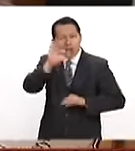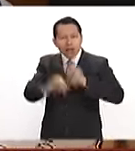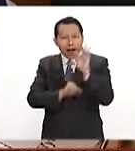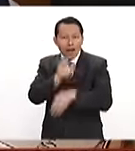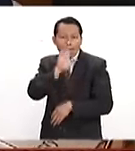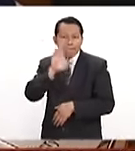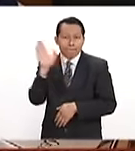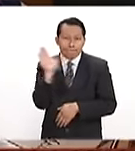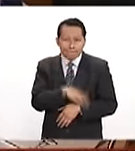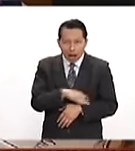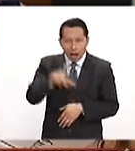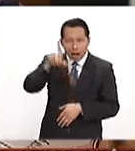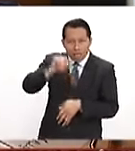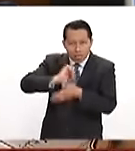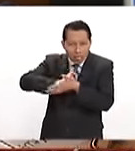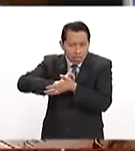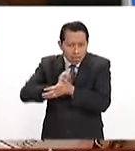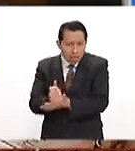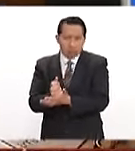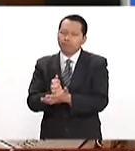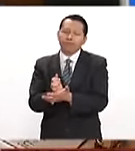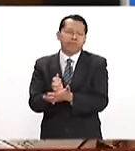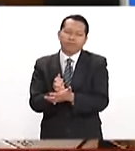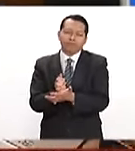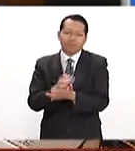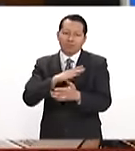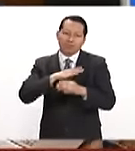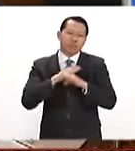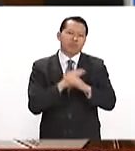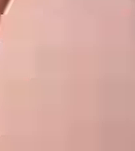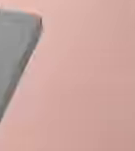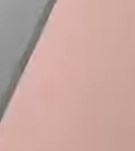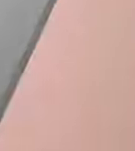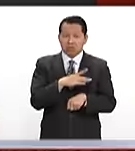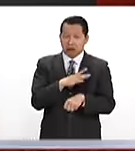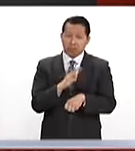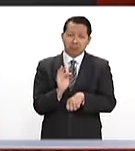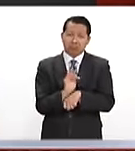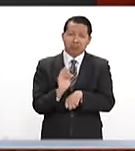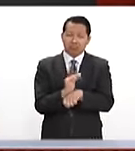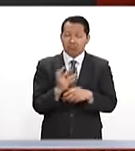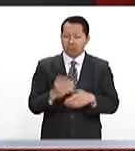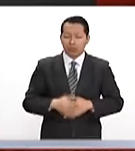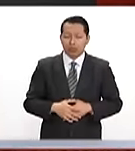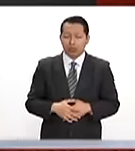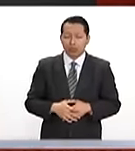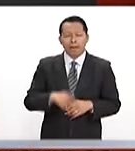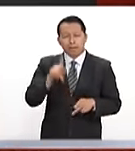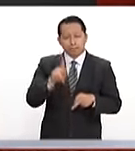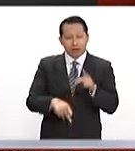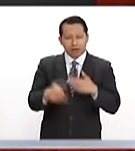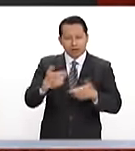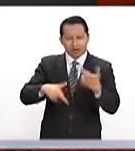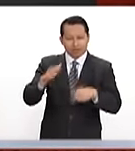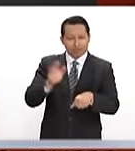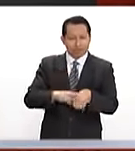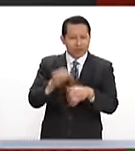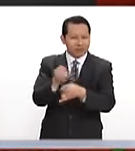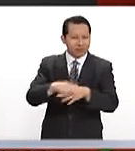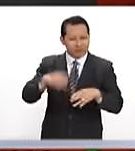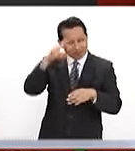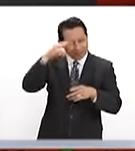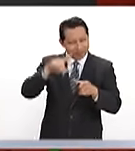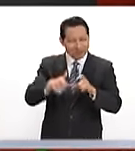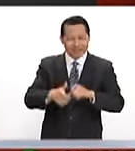respeta a quien ha generado una economía muy importante para Estados Unidos. Vamos a hacer una pausa, regresamos por supuesto con más